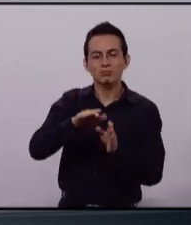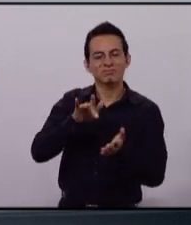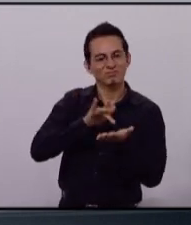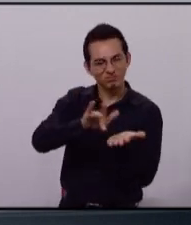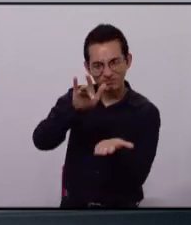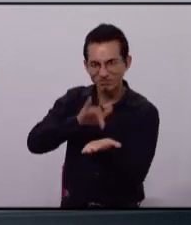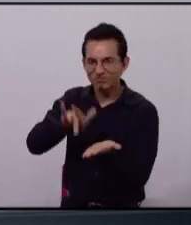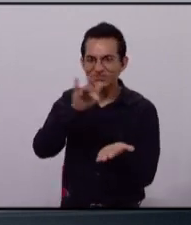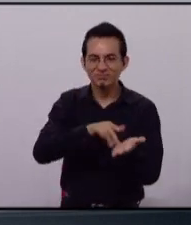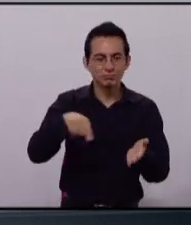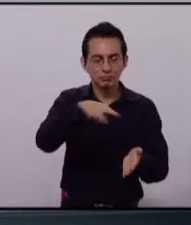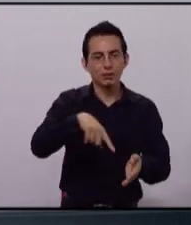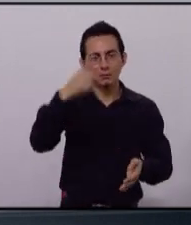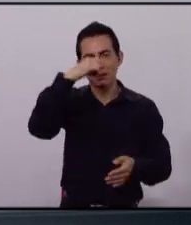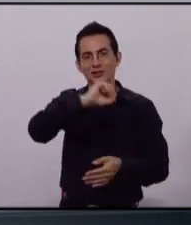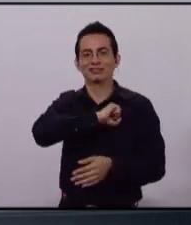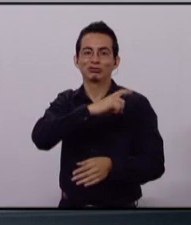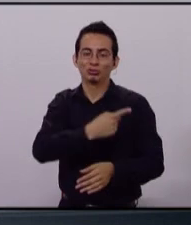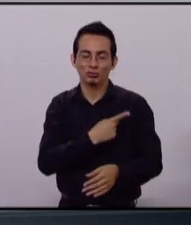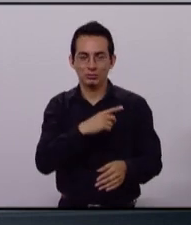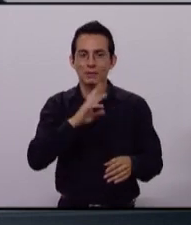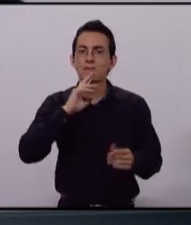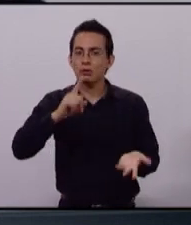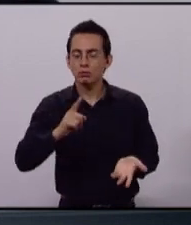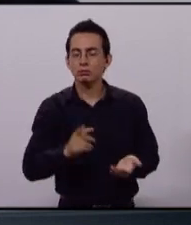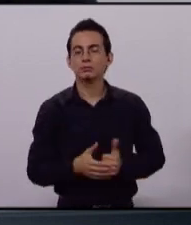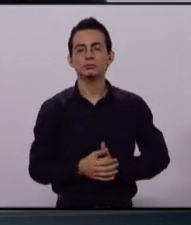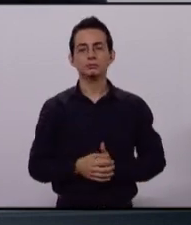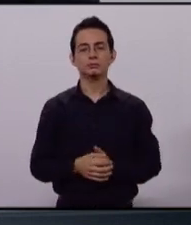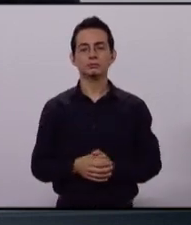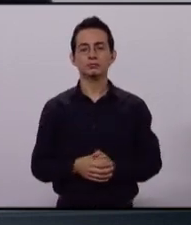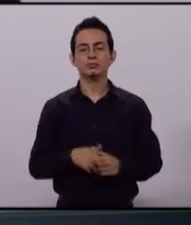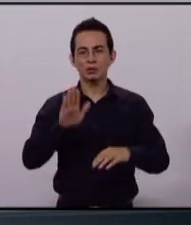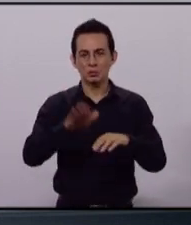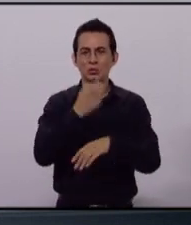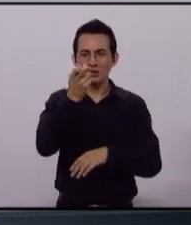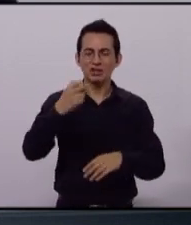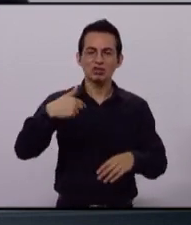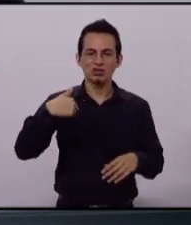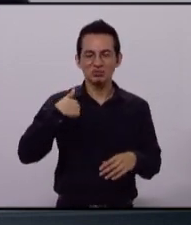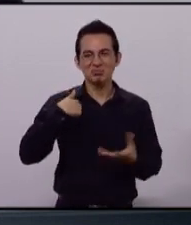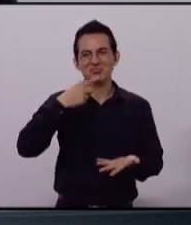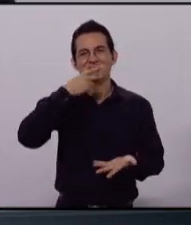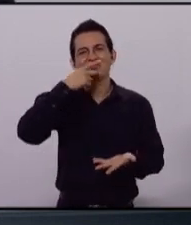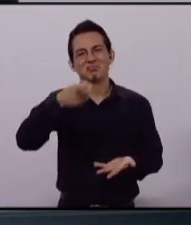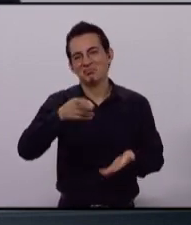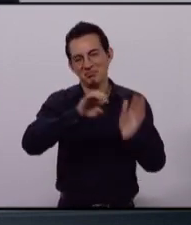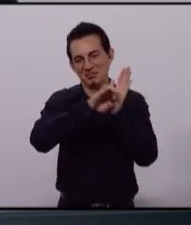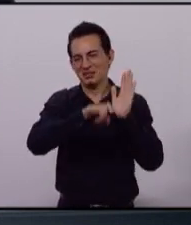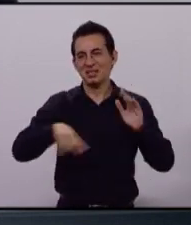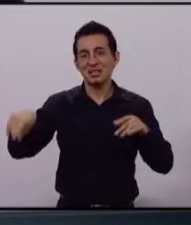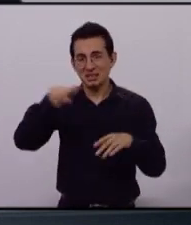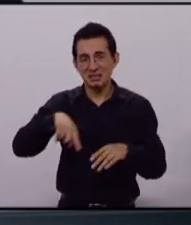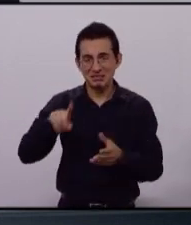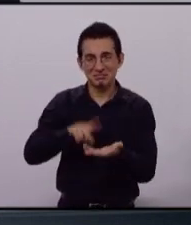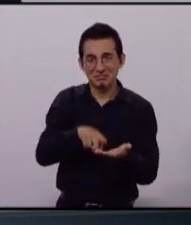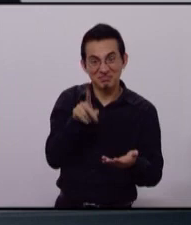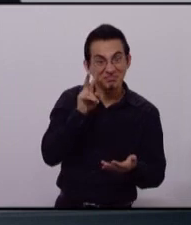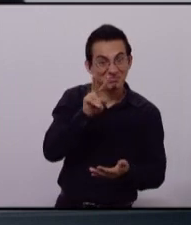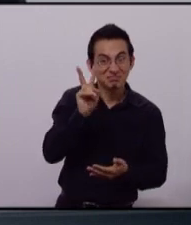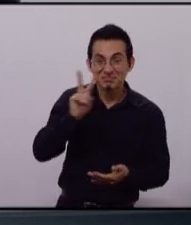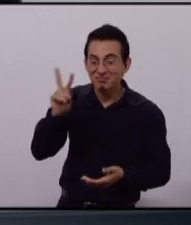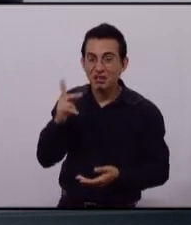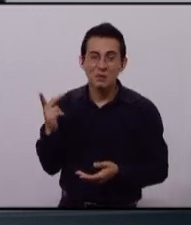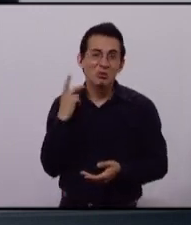a que sean sanados. A fin de cuentas, puedes decir, y la gente, los políticos están acostumbrados